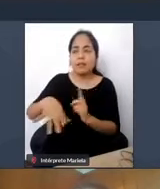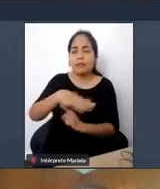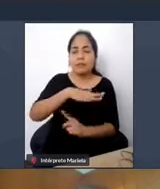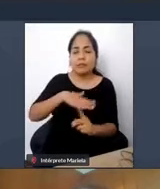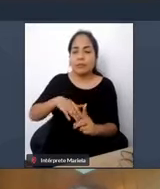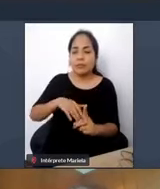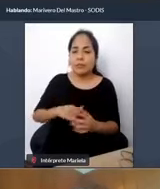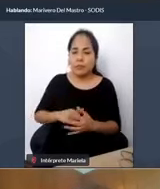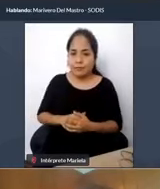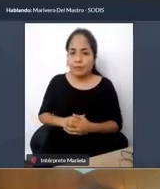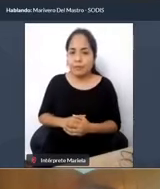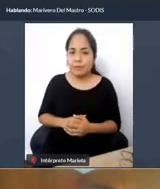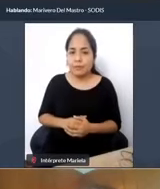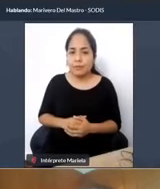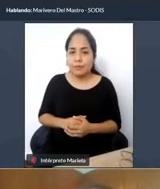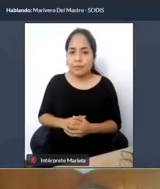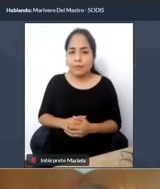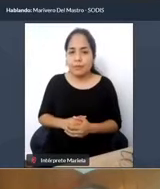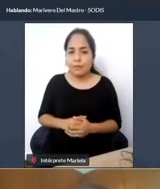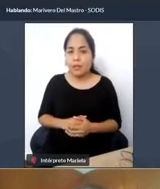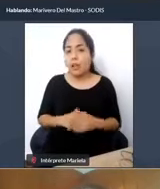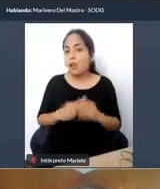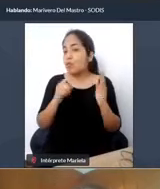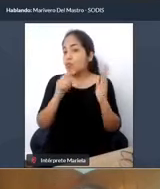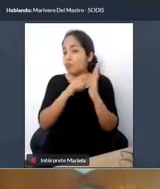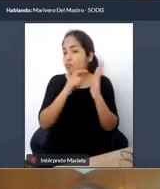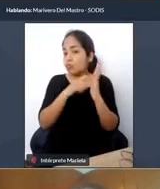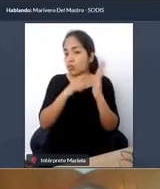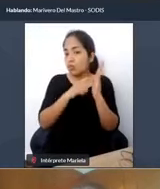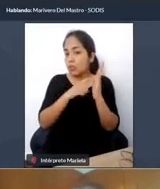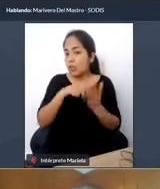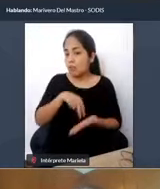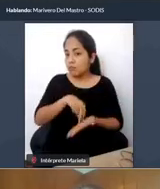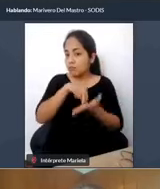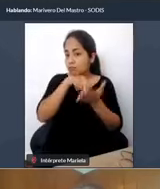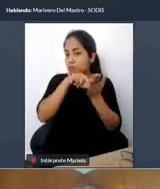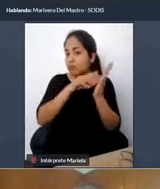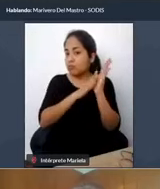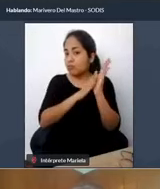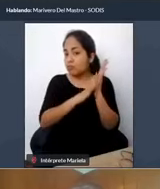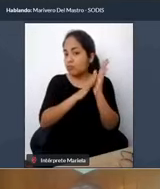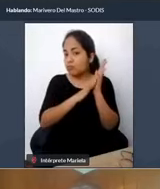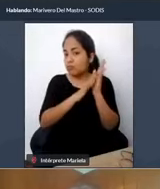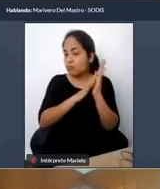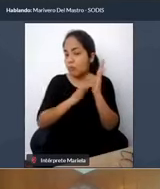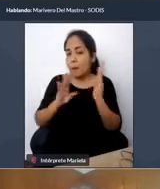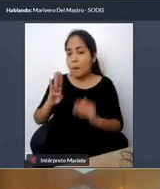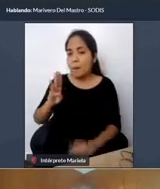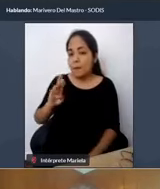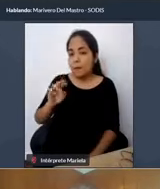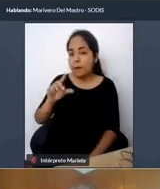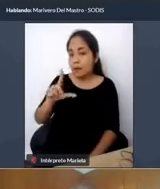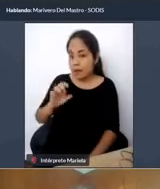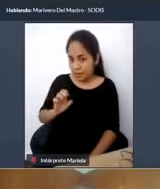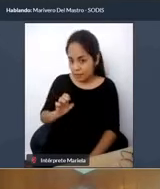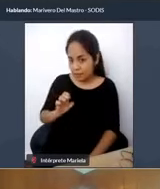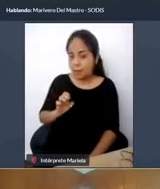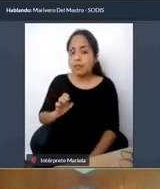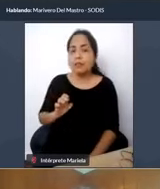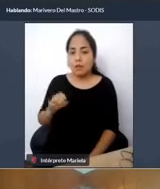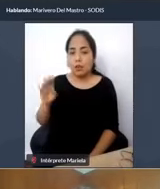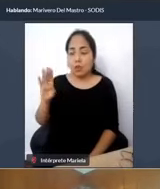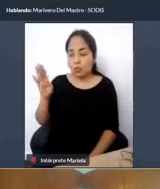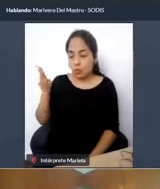La botonera de los ascensores también debe incluir, ¿no?, caracteres en braille o en alto relieve, los baños con indicadores